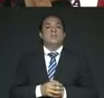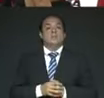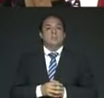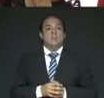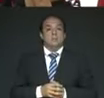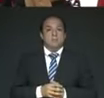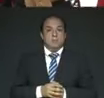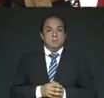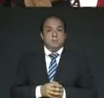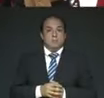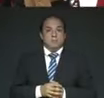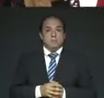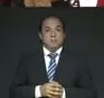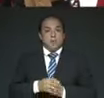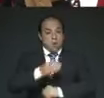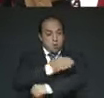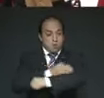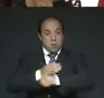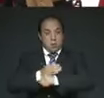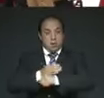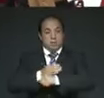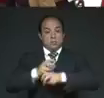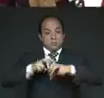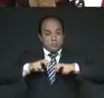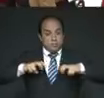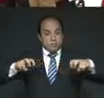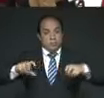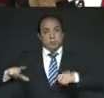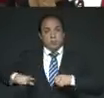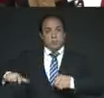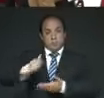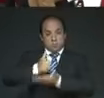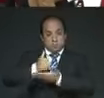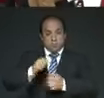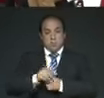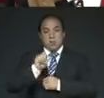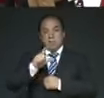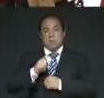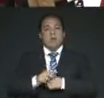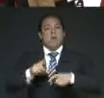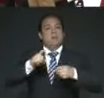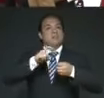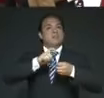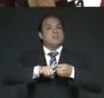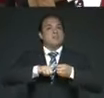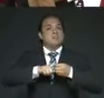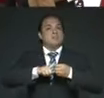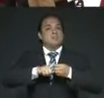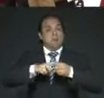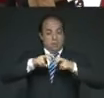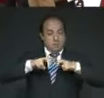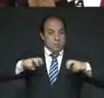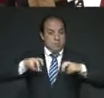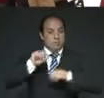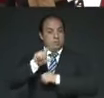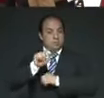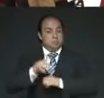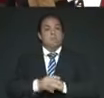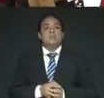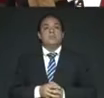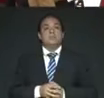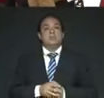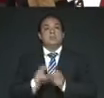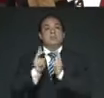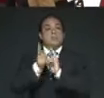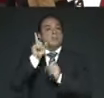de México, integrantes del gabinete del gobierno de la ciudad, por supuesto integrantes del presidio, vecinas y